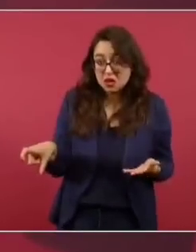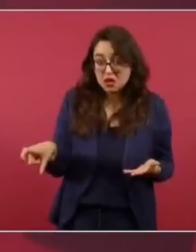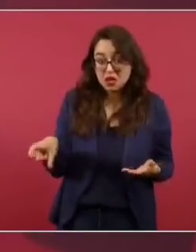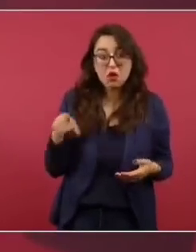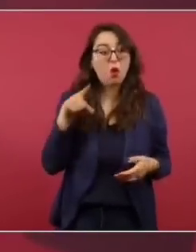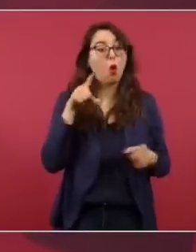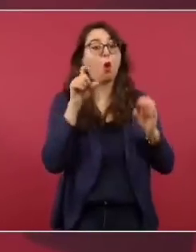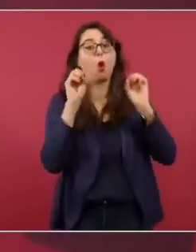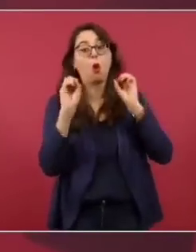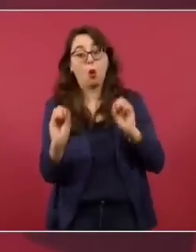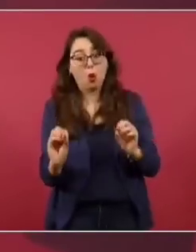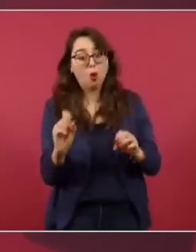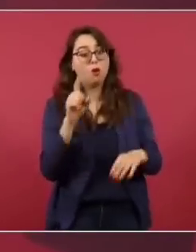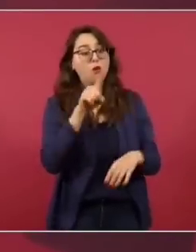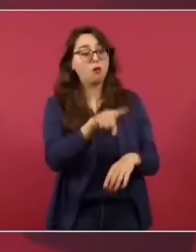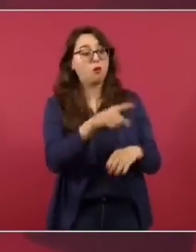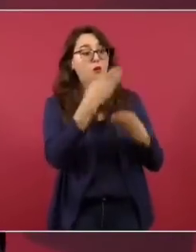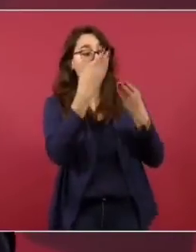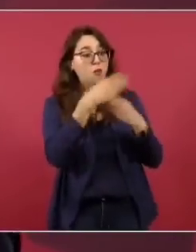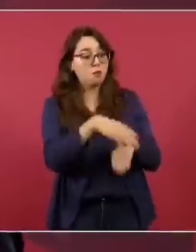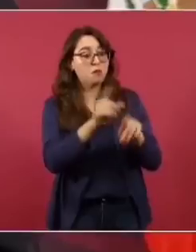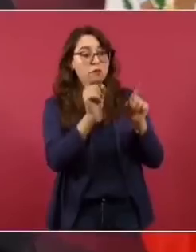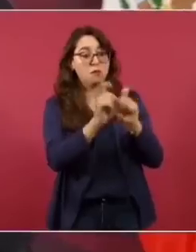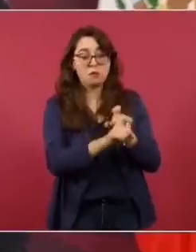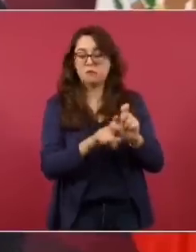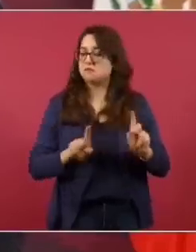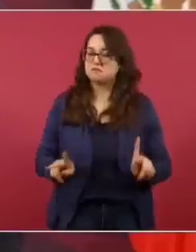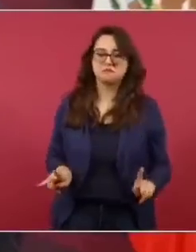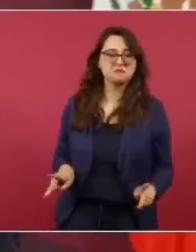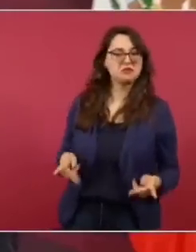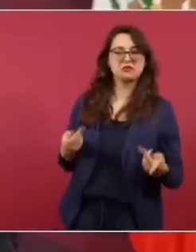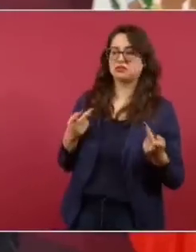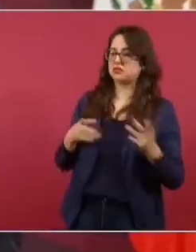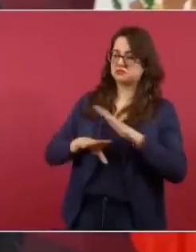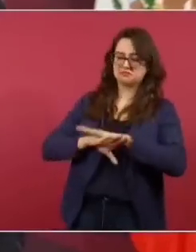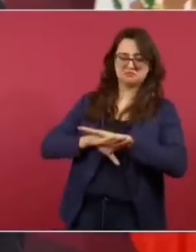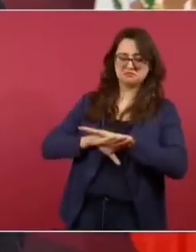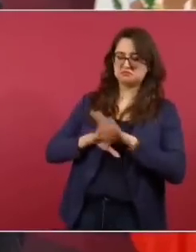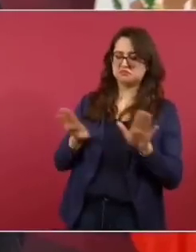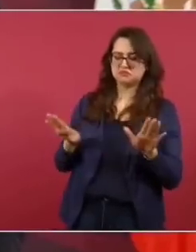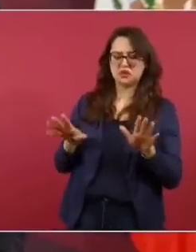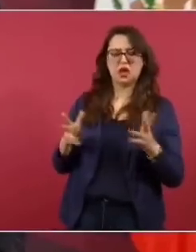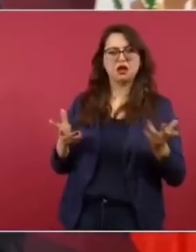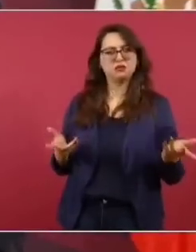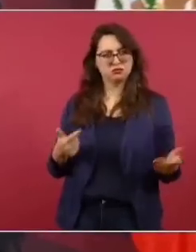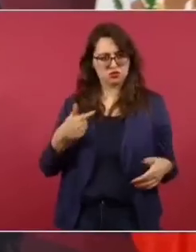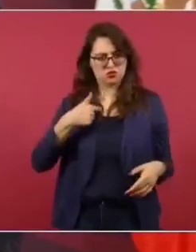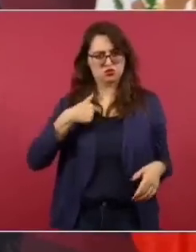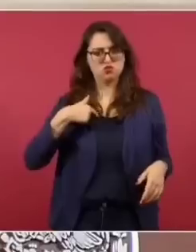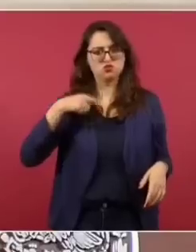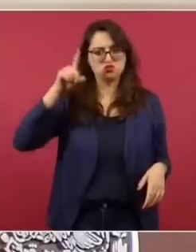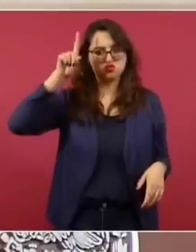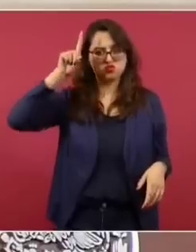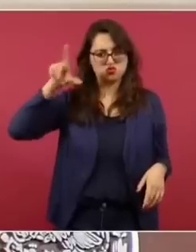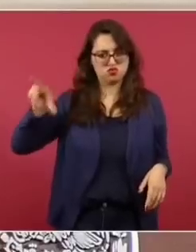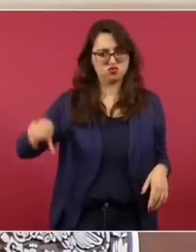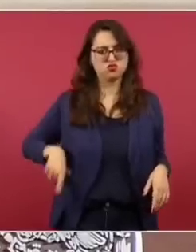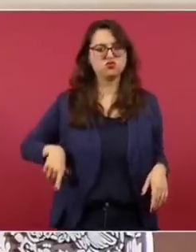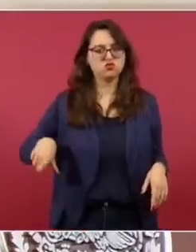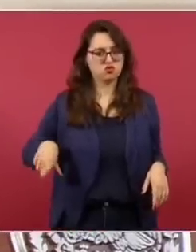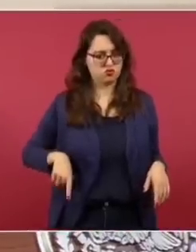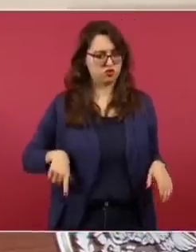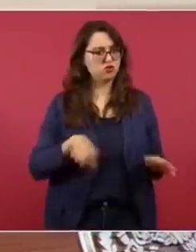pues vamos a hablar con ellos, no